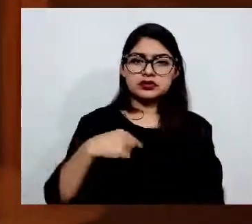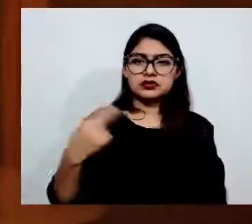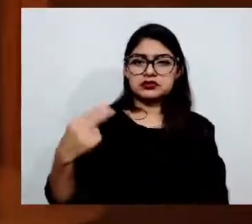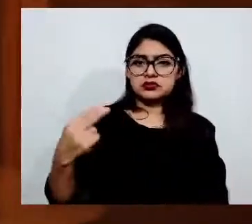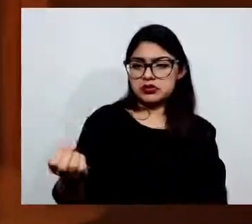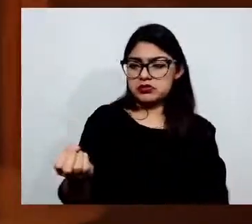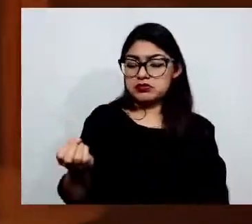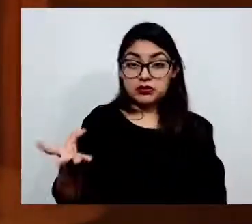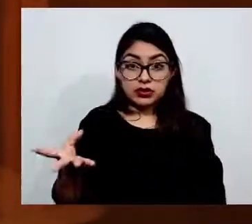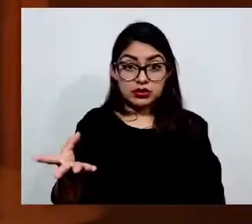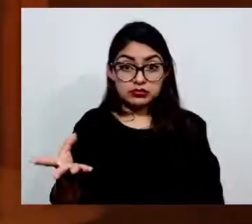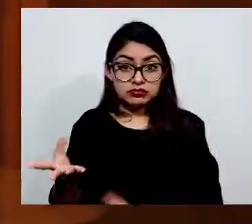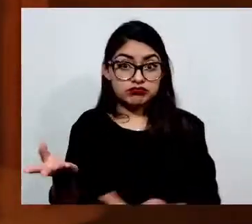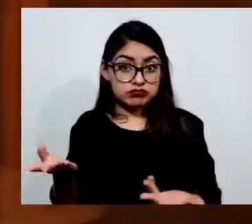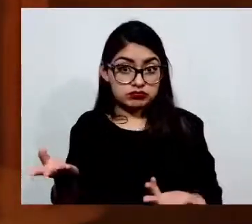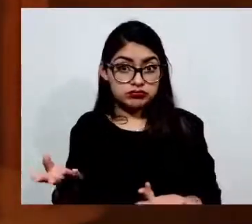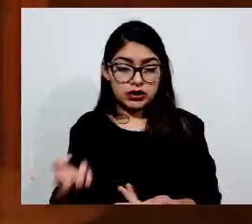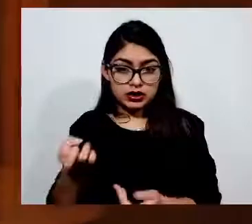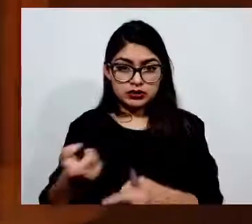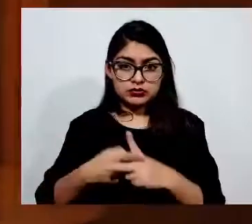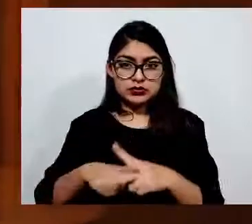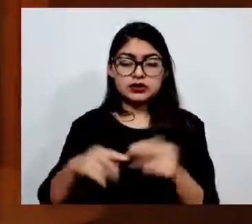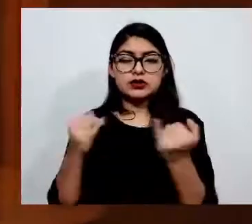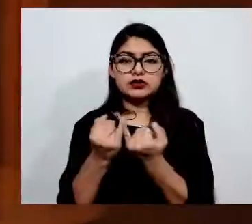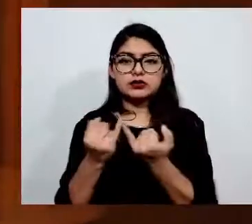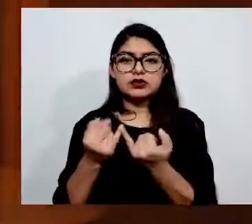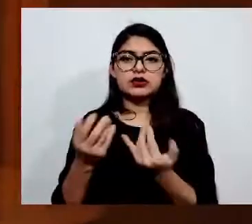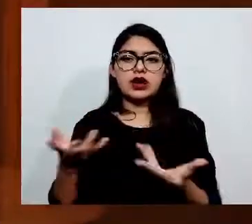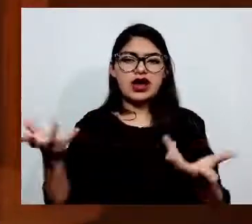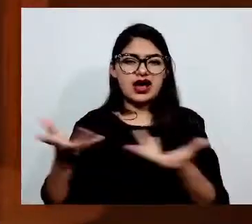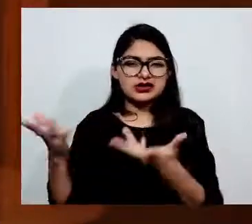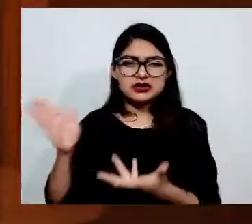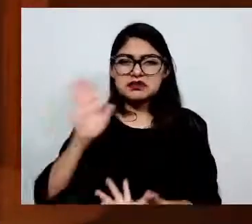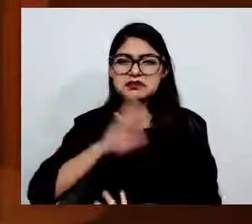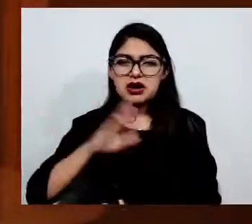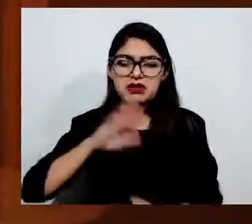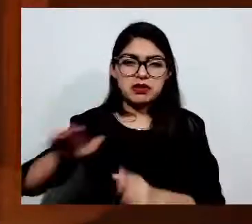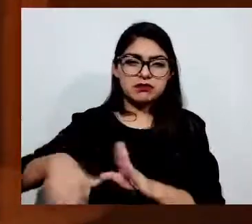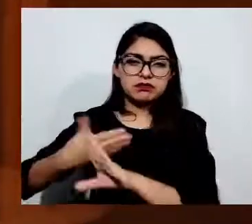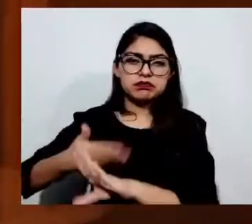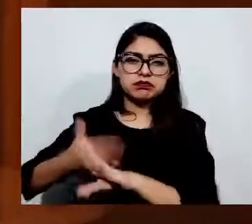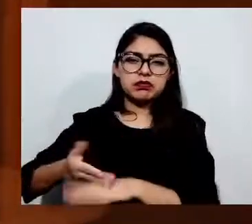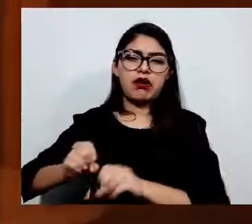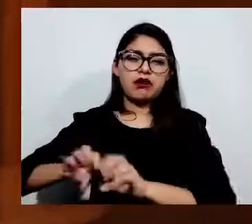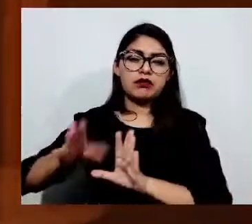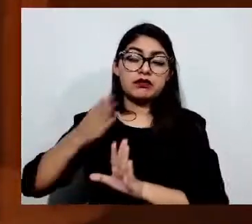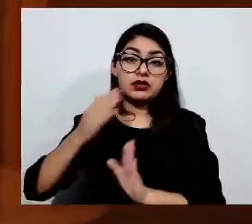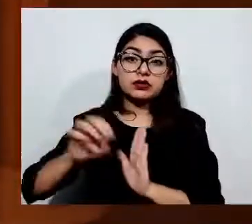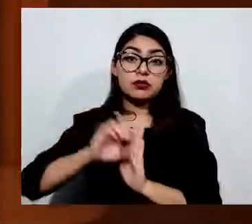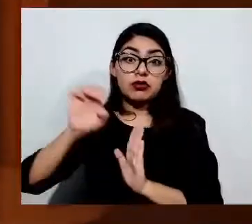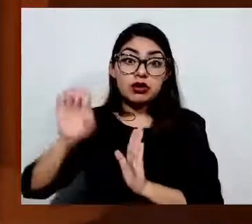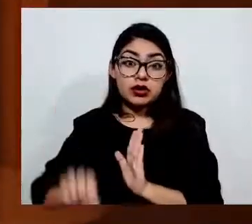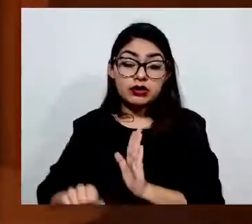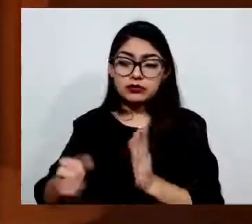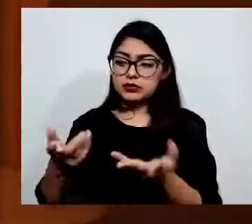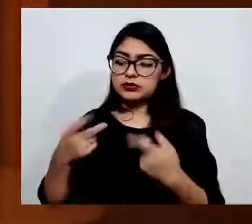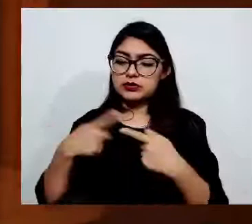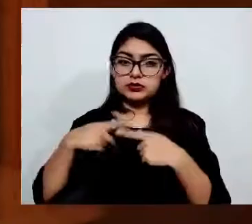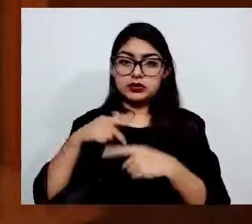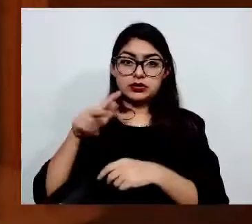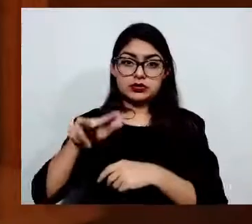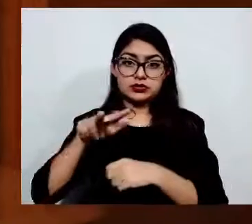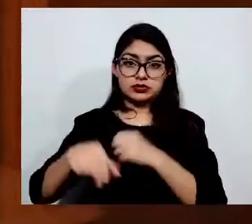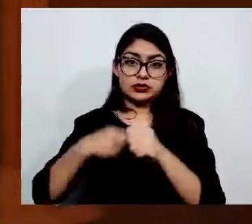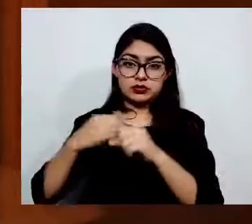prácticas nocivas como el trabajo infantil, el abuso de personas indígenas, afromexicanas,